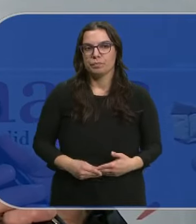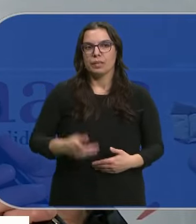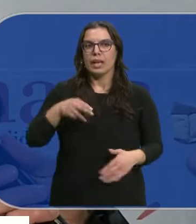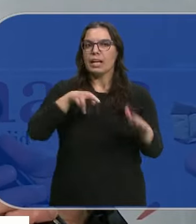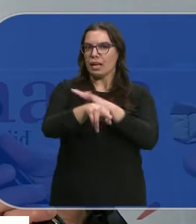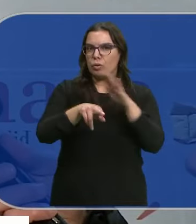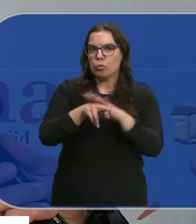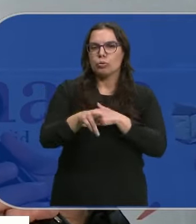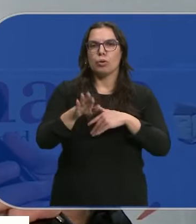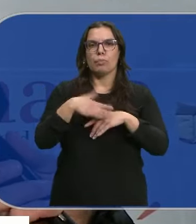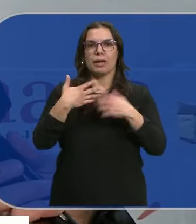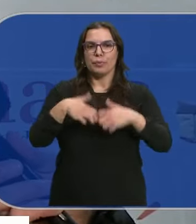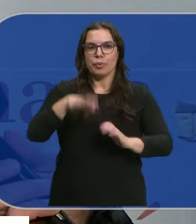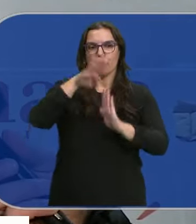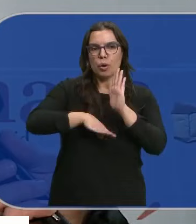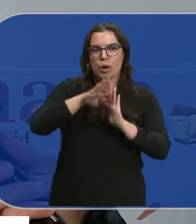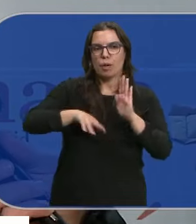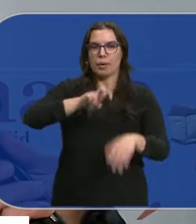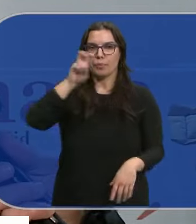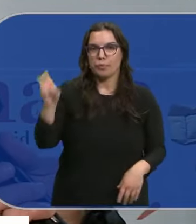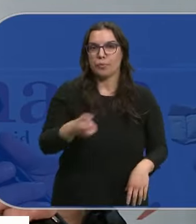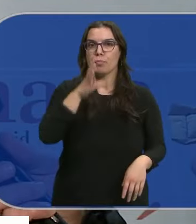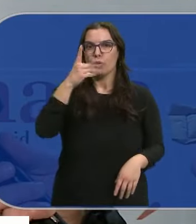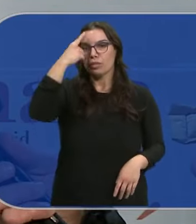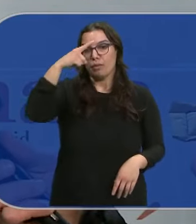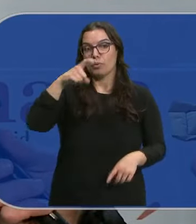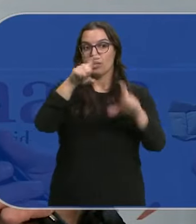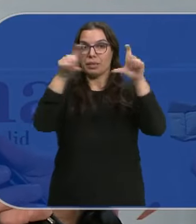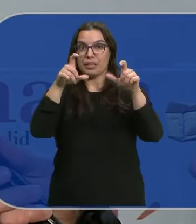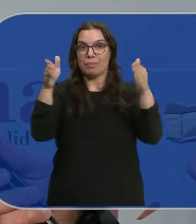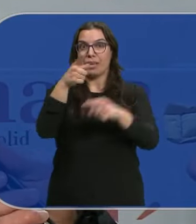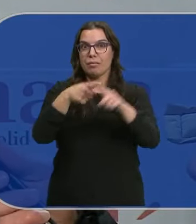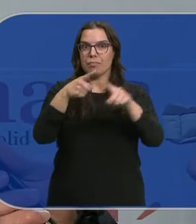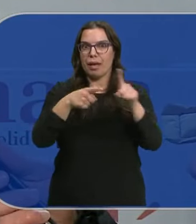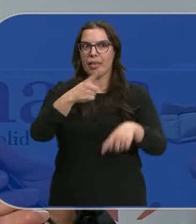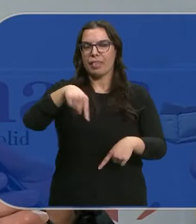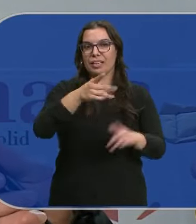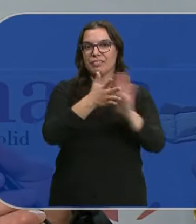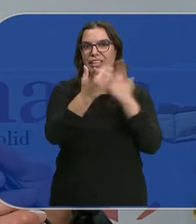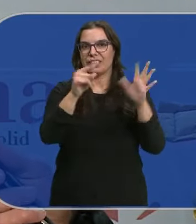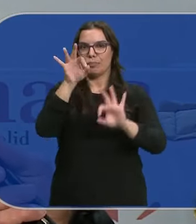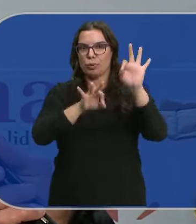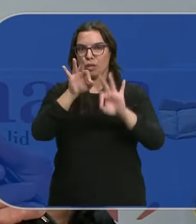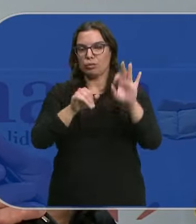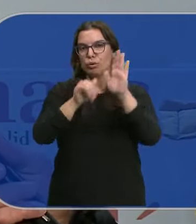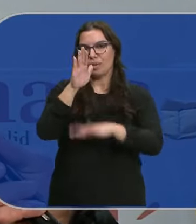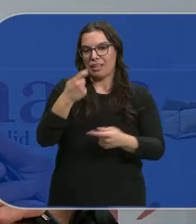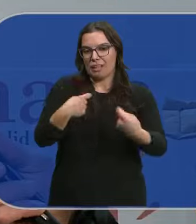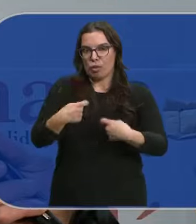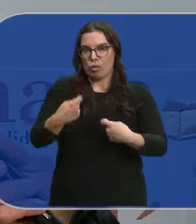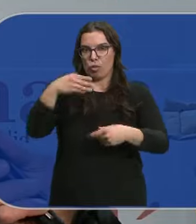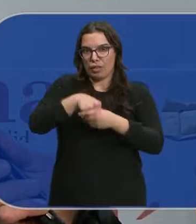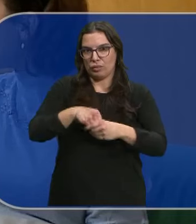recursos En equipos En programas Porque sabemos Que las pymes Como digo Suponen Más del 60% Del negocio Ahora mismo De